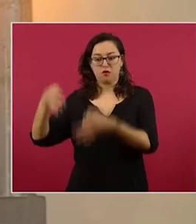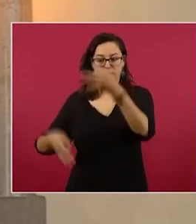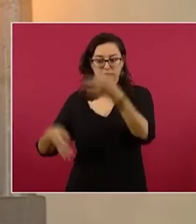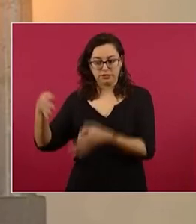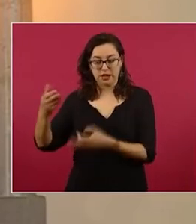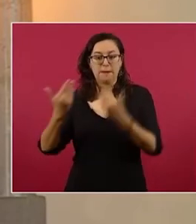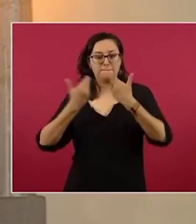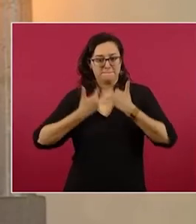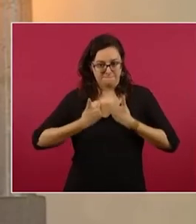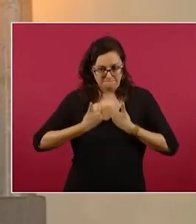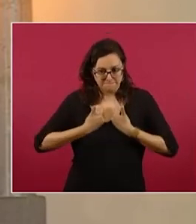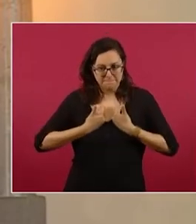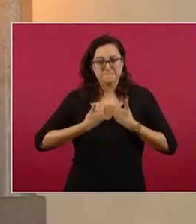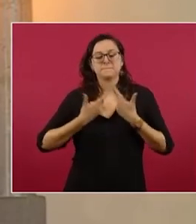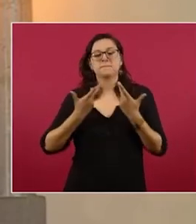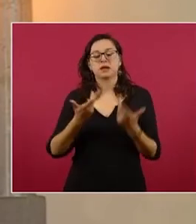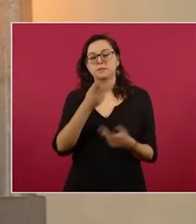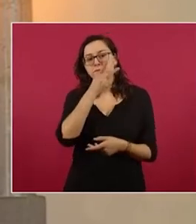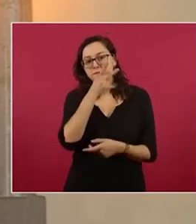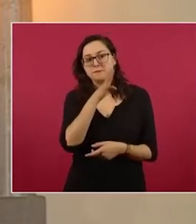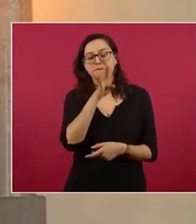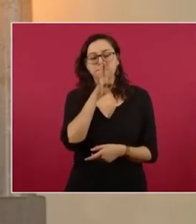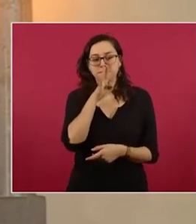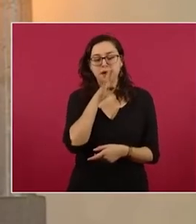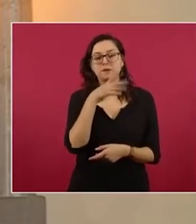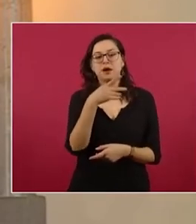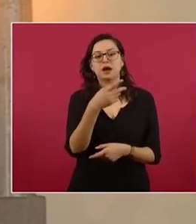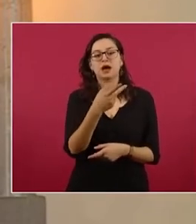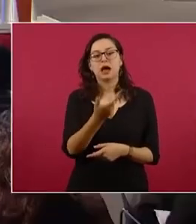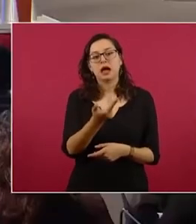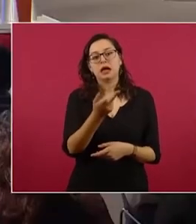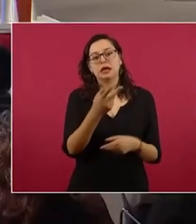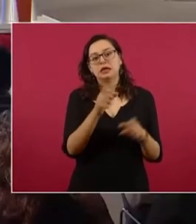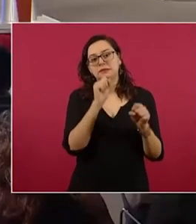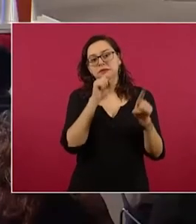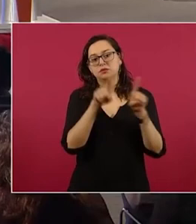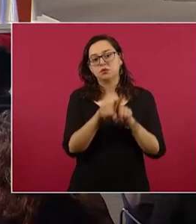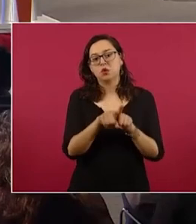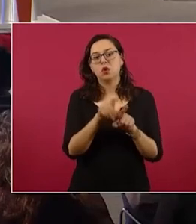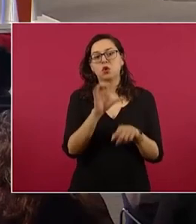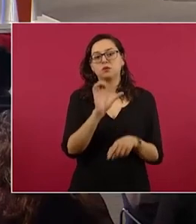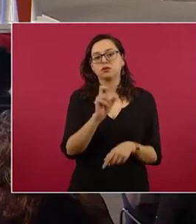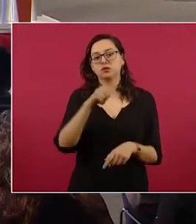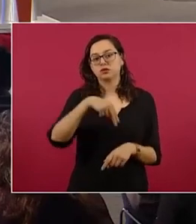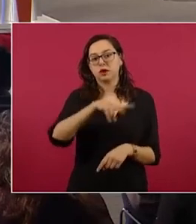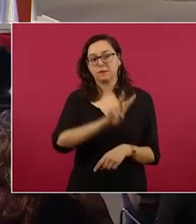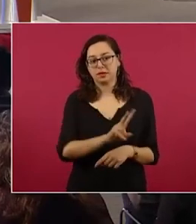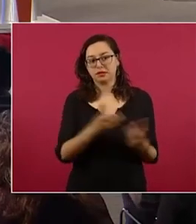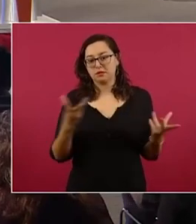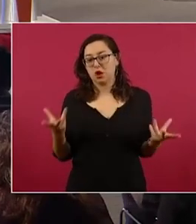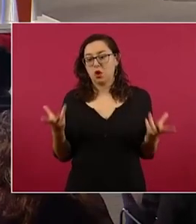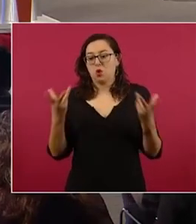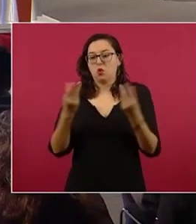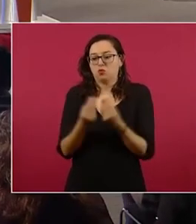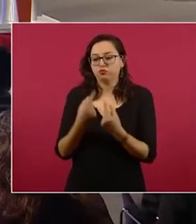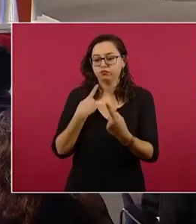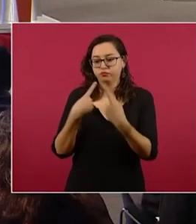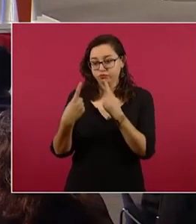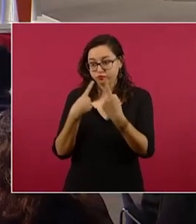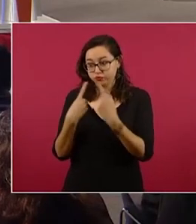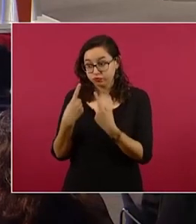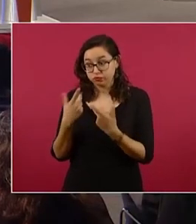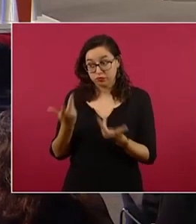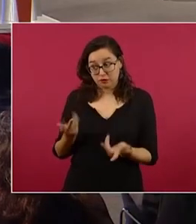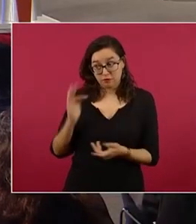padres de Devani y la gente de la comisión de víctimas se logró el acuerdo de formalizar la colaboración mediante oficios